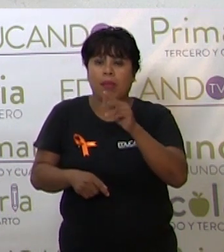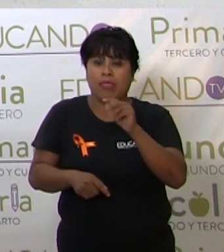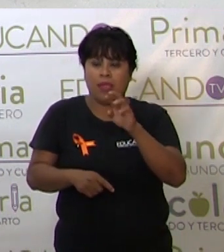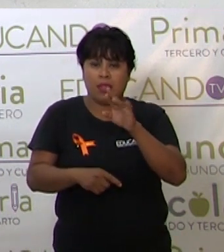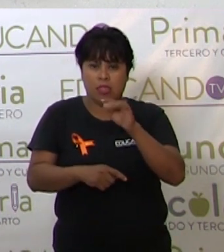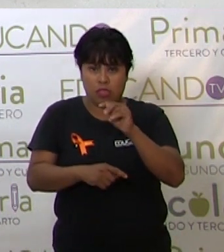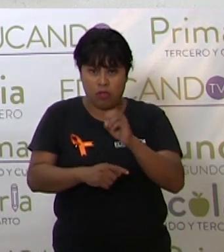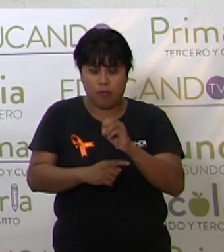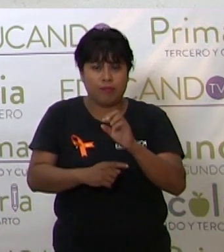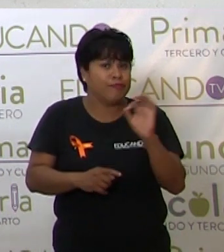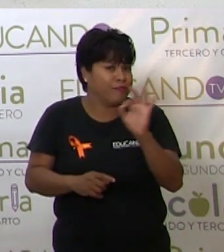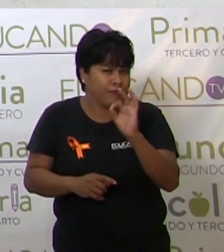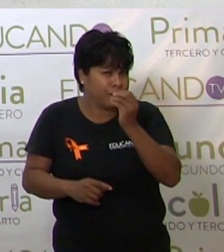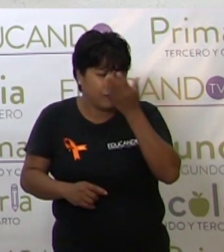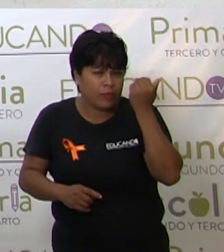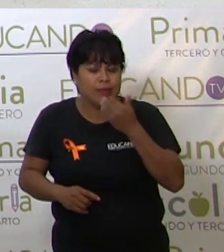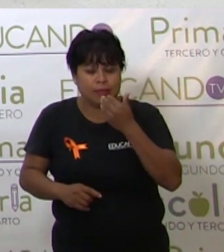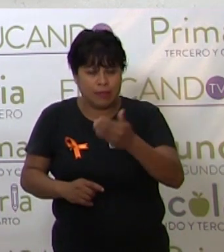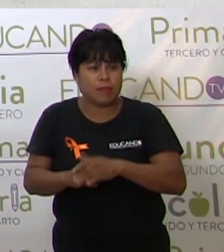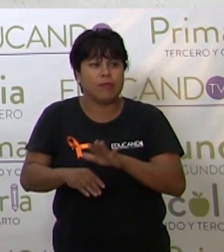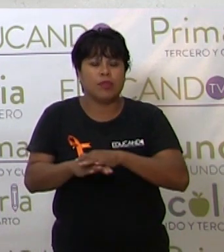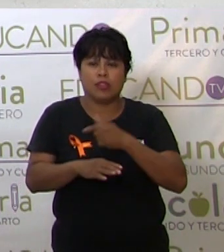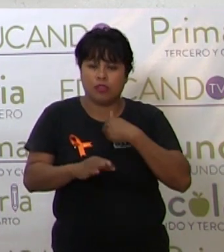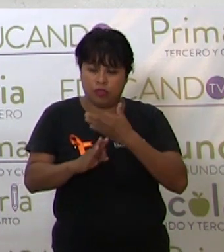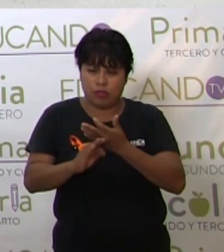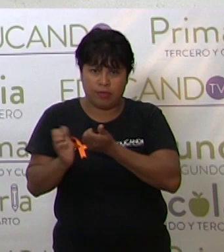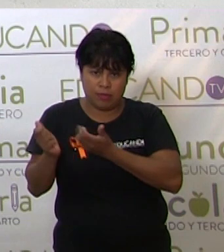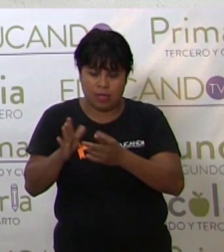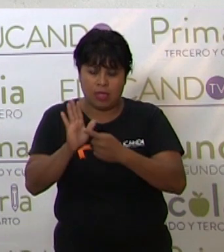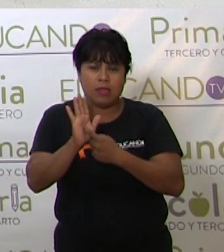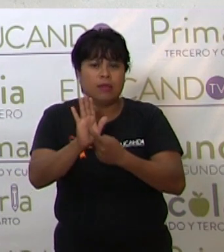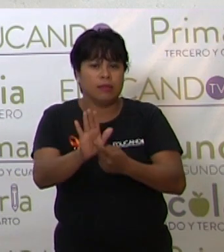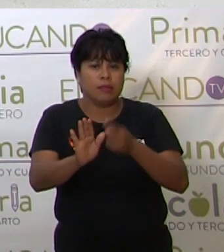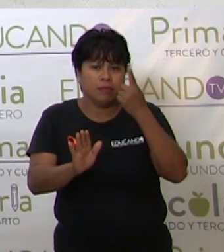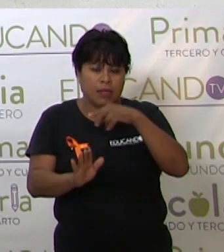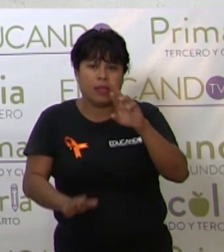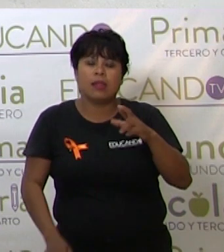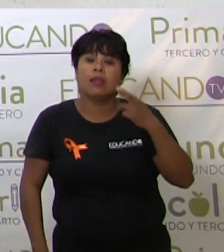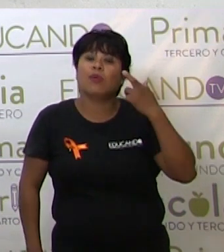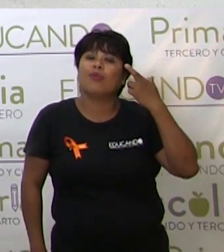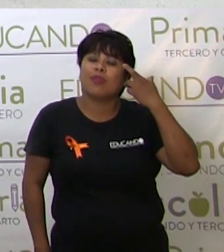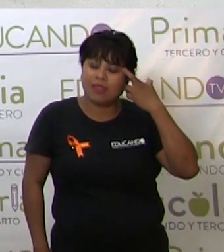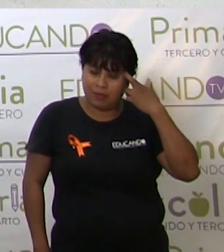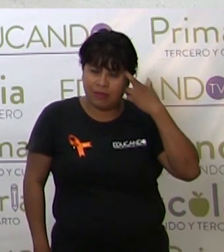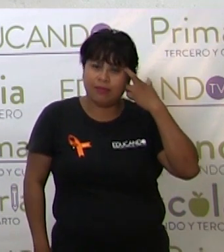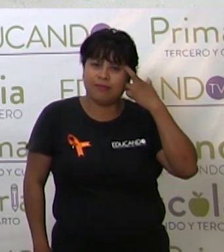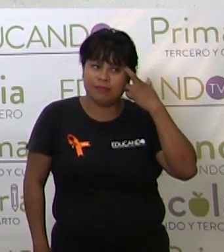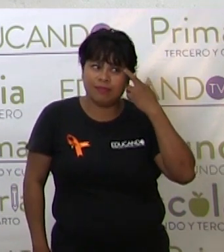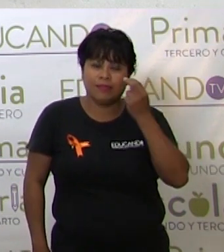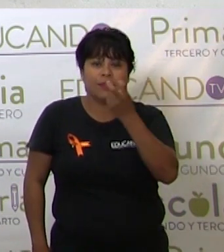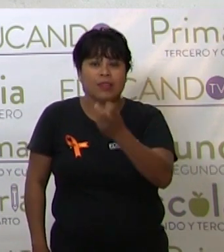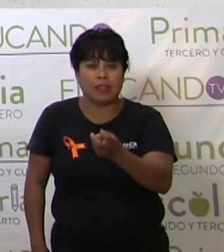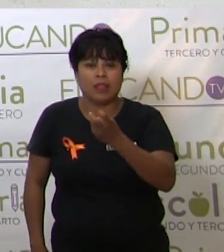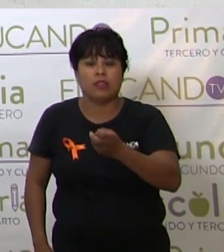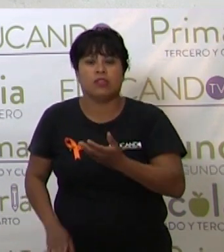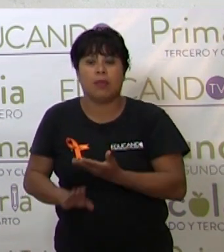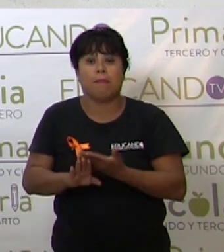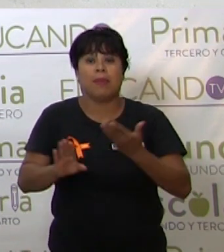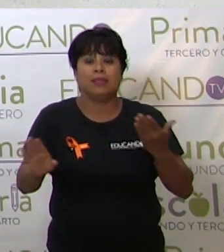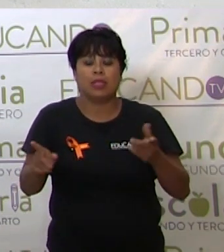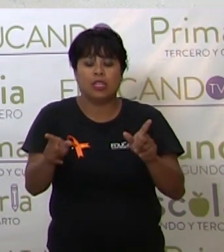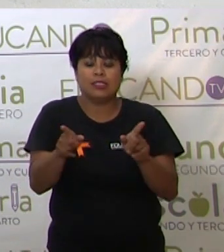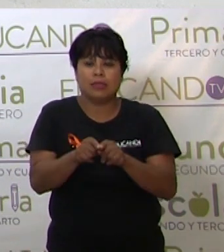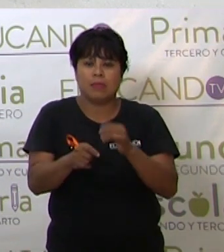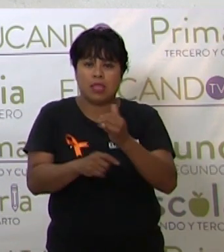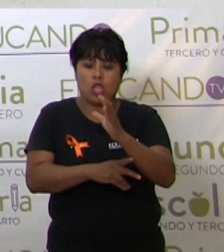Bueno, si no lo recuerdan, está bien porque yo les traje una imagen para recordar estos pasados simples y